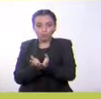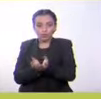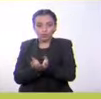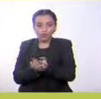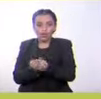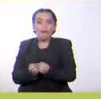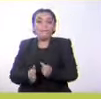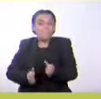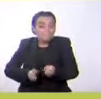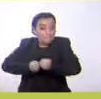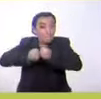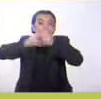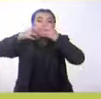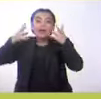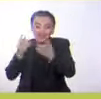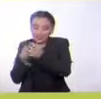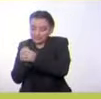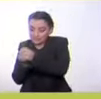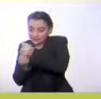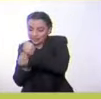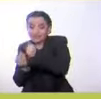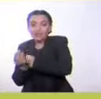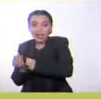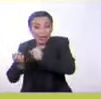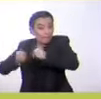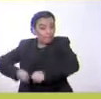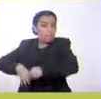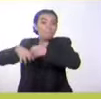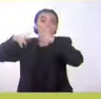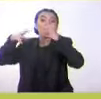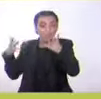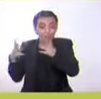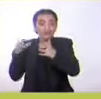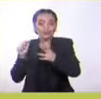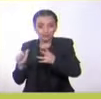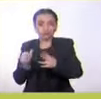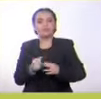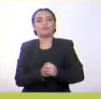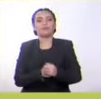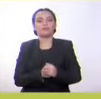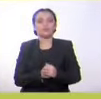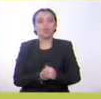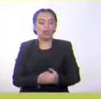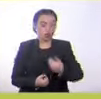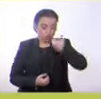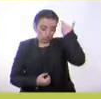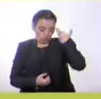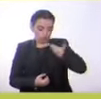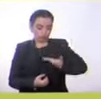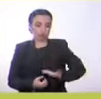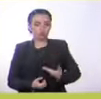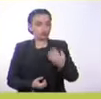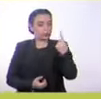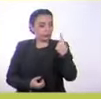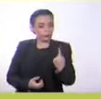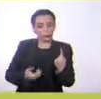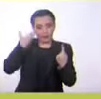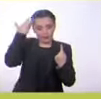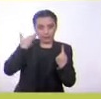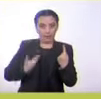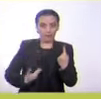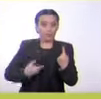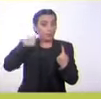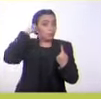hacen de esta forma. Los humanos somos vivíparos. Nos desarrollamos y